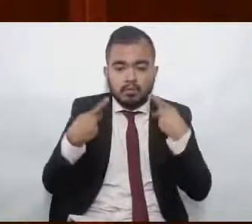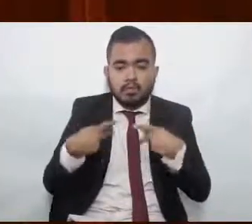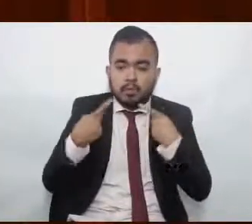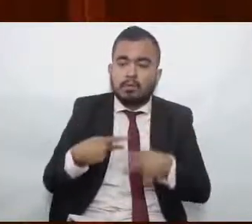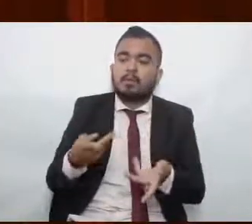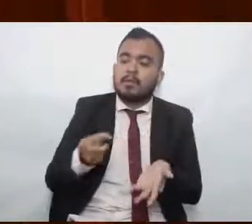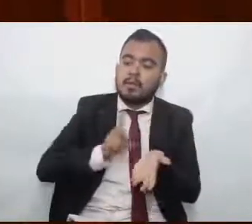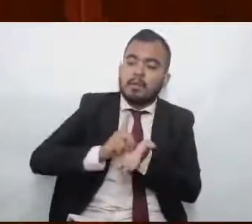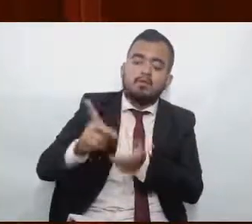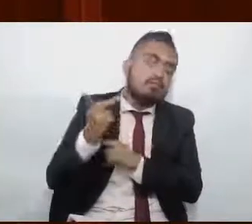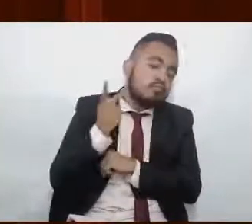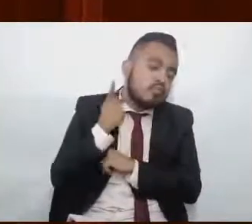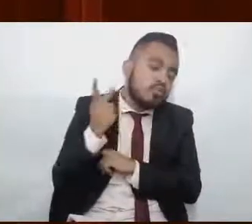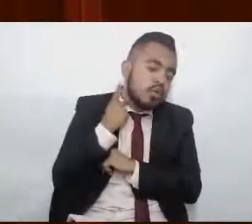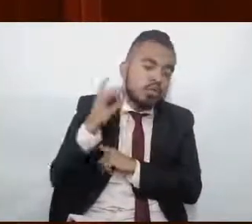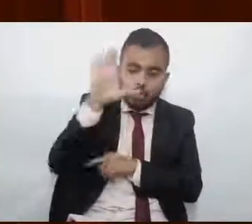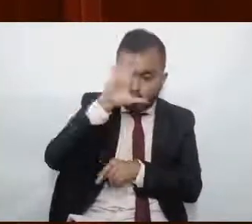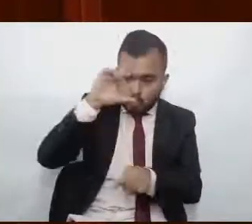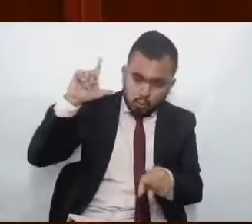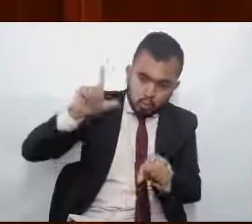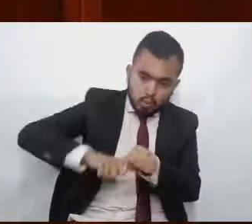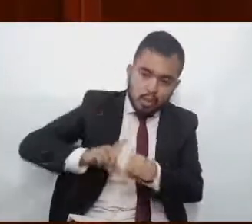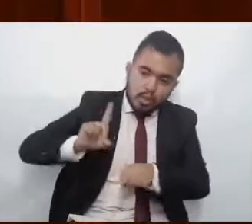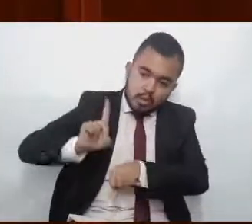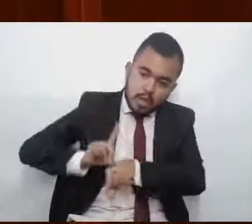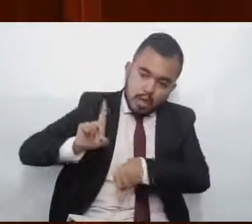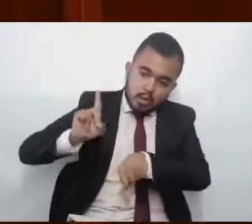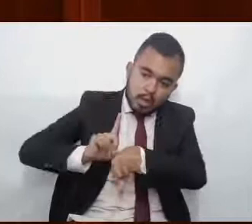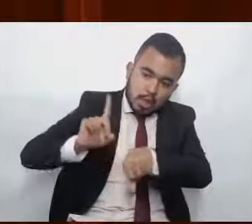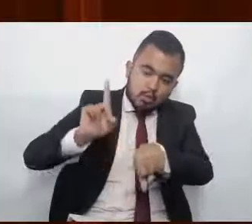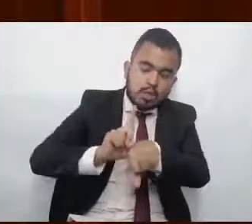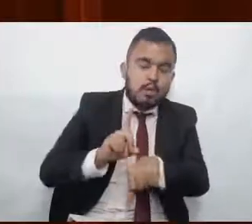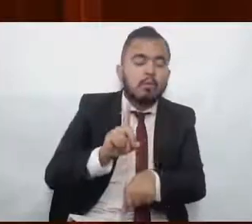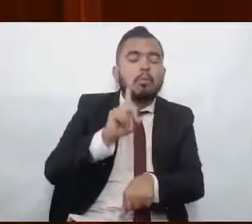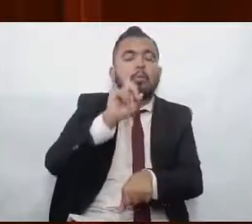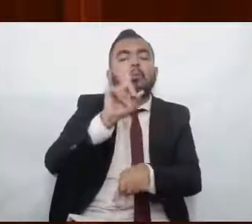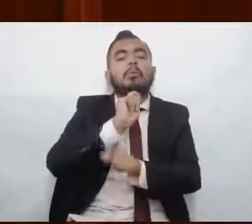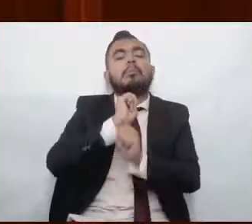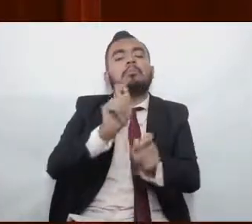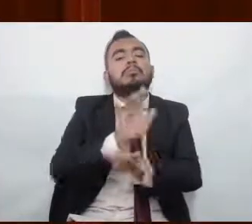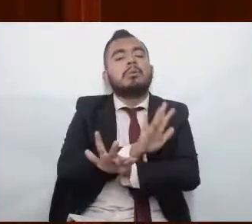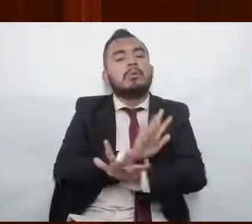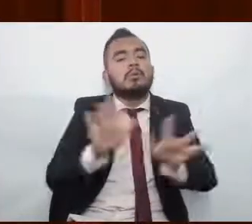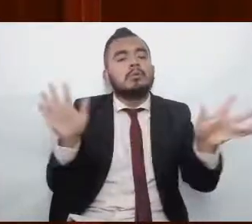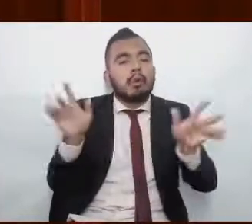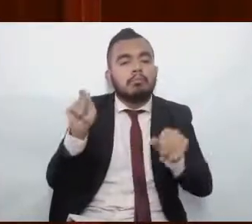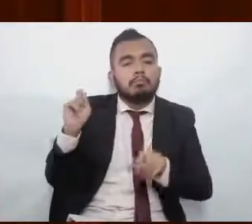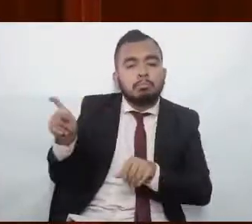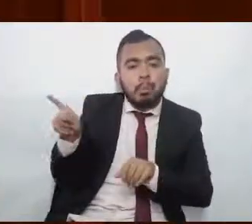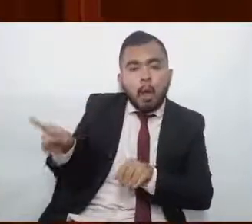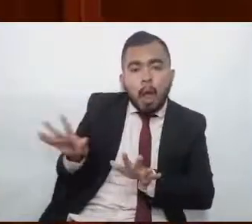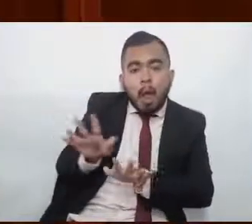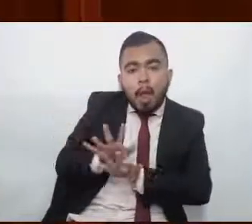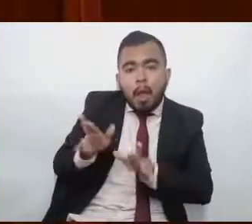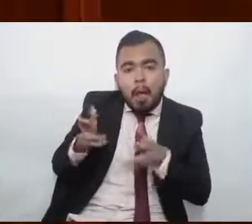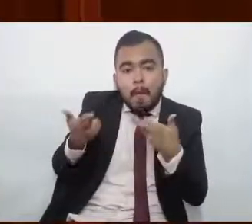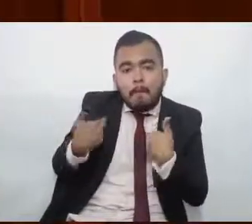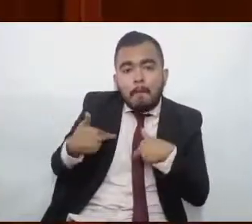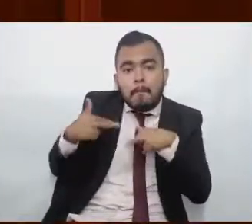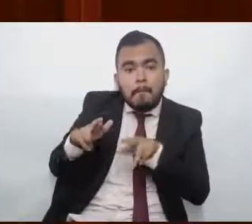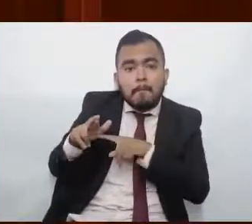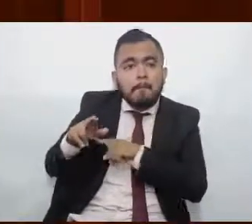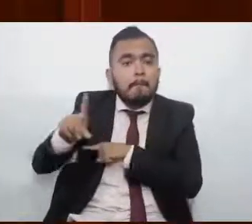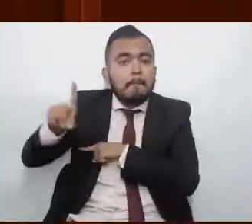día y que solamente tienen como recompensa llevar a cabo a algunos representantes a los cargos populares,